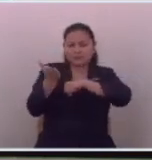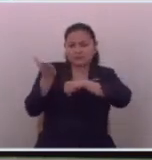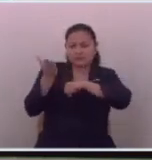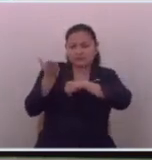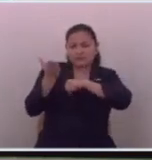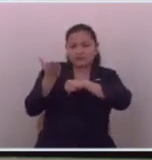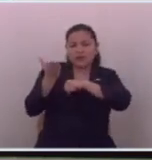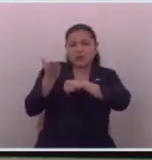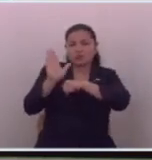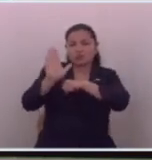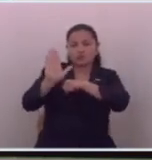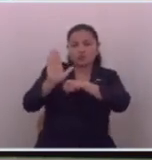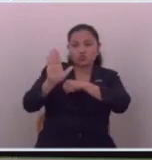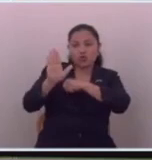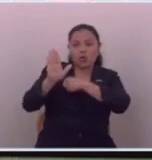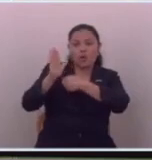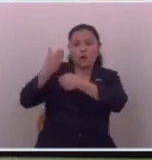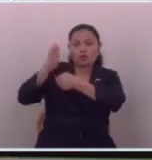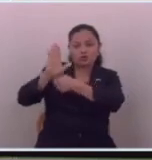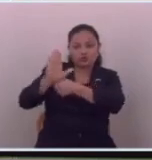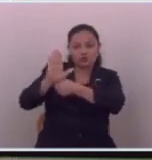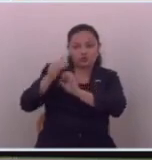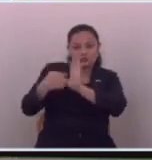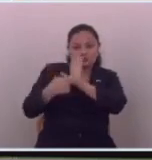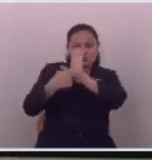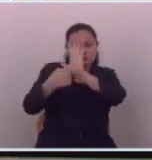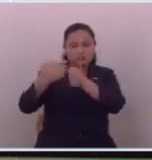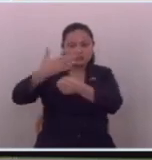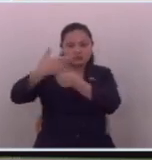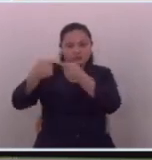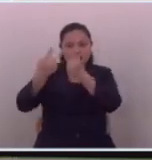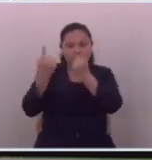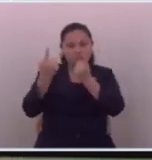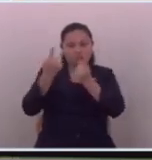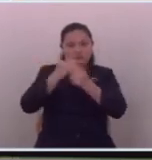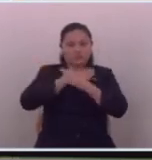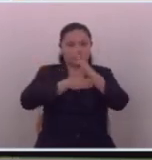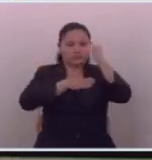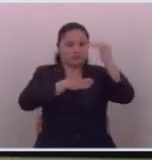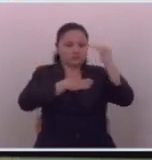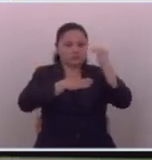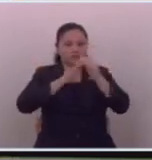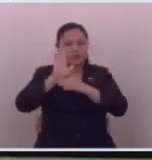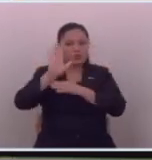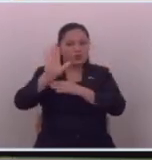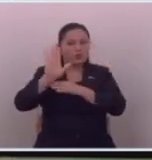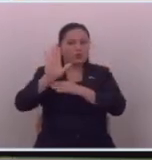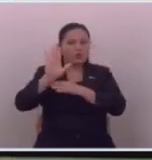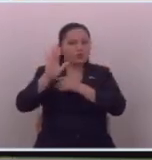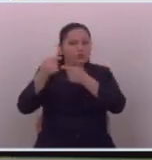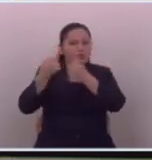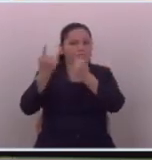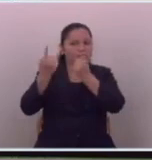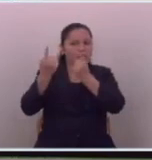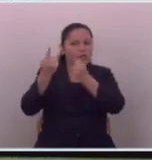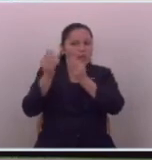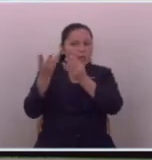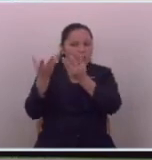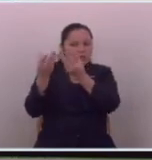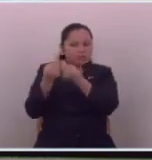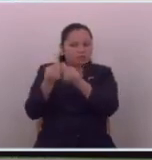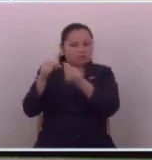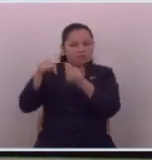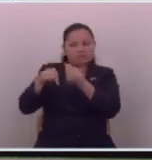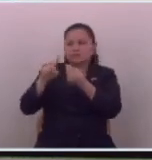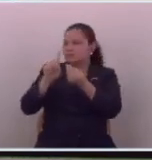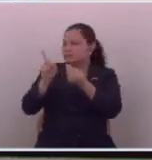la posición de la oposición en este país y en la oposición no solamente están los poquitos que están